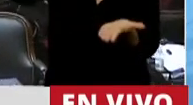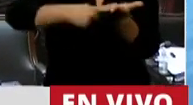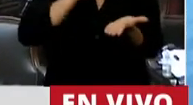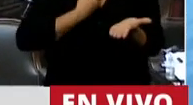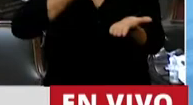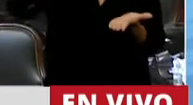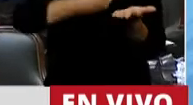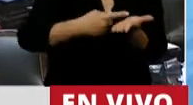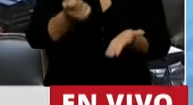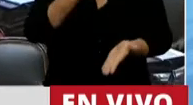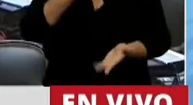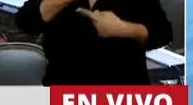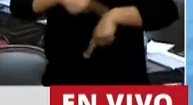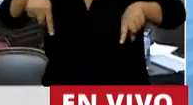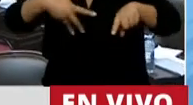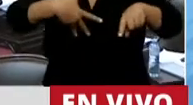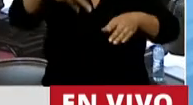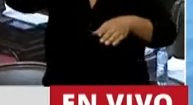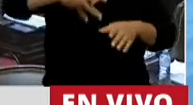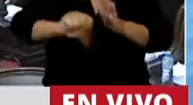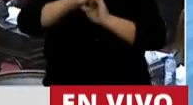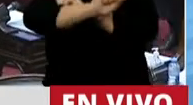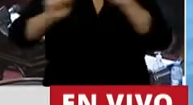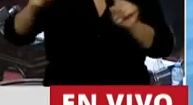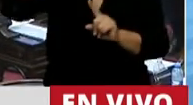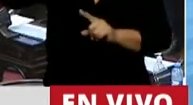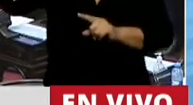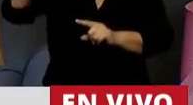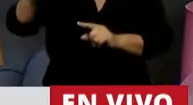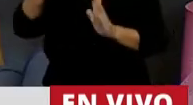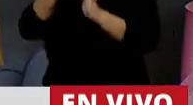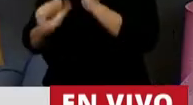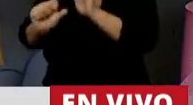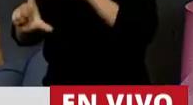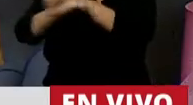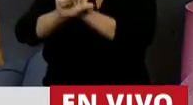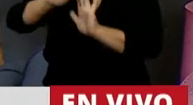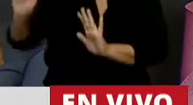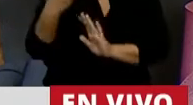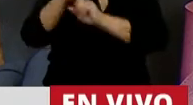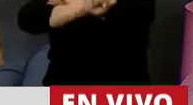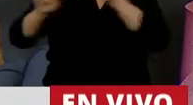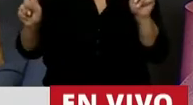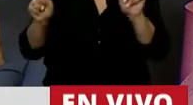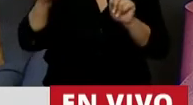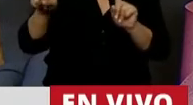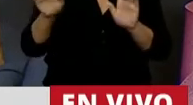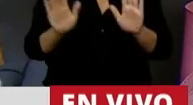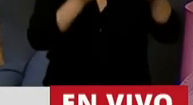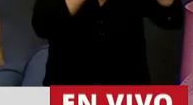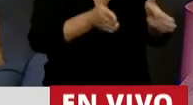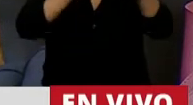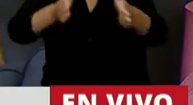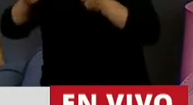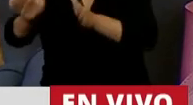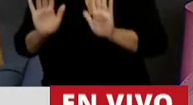de anticonceptivos para no abortar, y en última instancia, de aborto legal para no morir. Entonces, yo